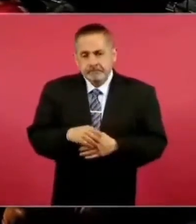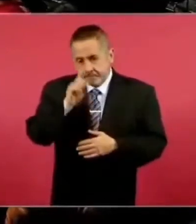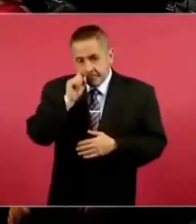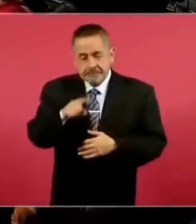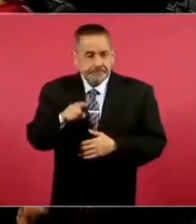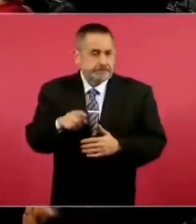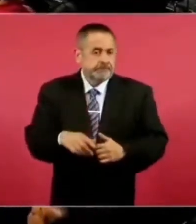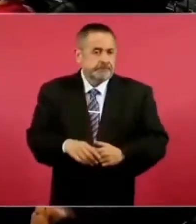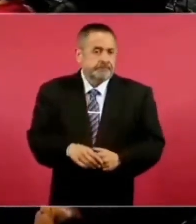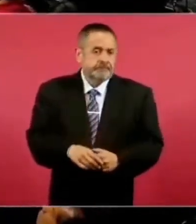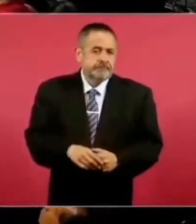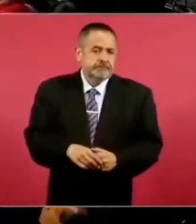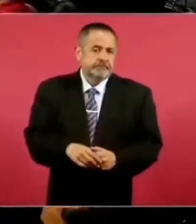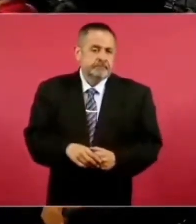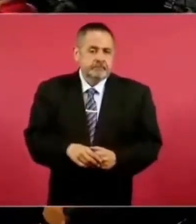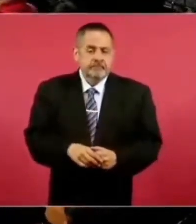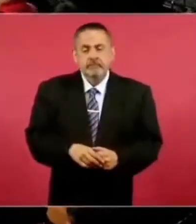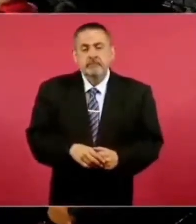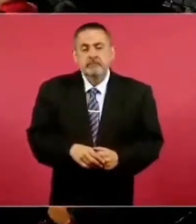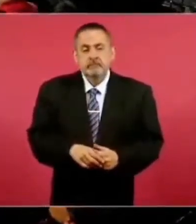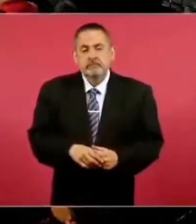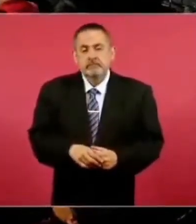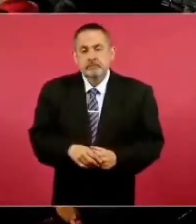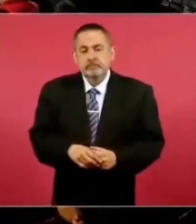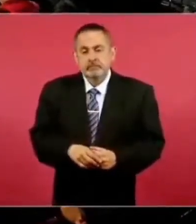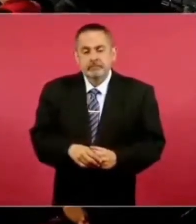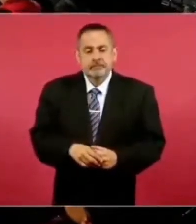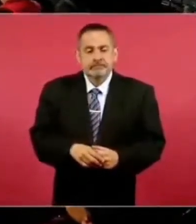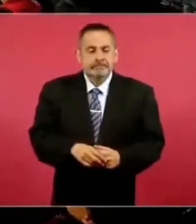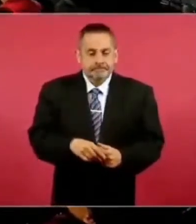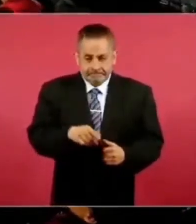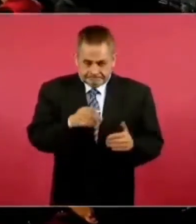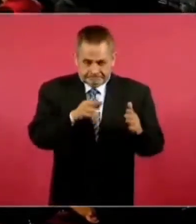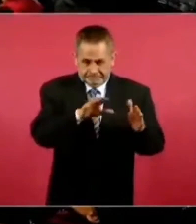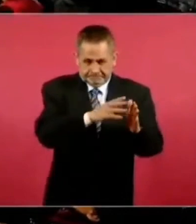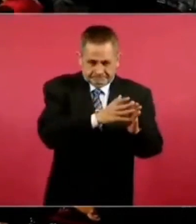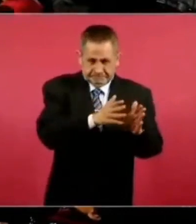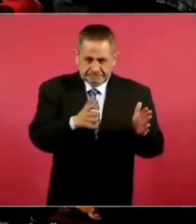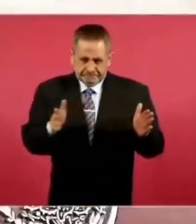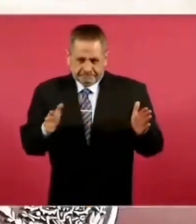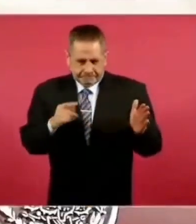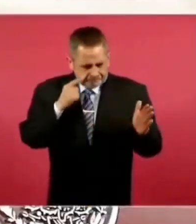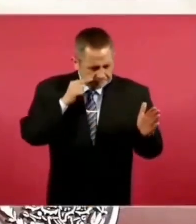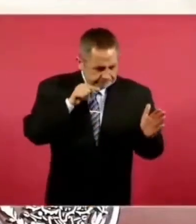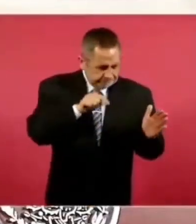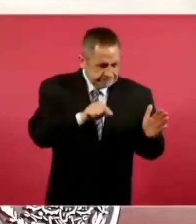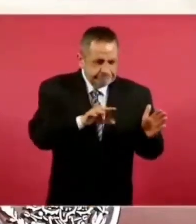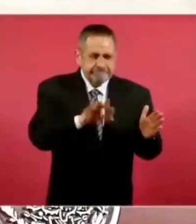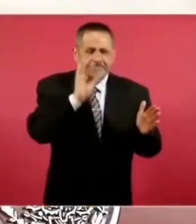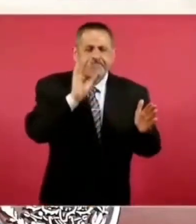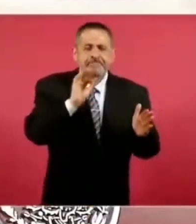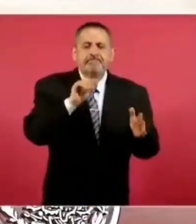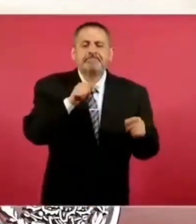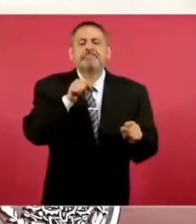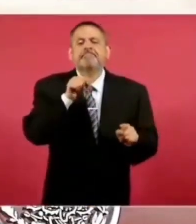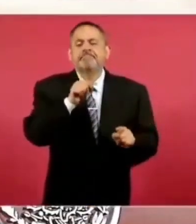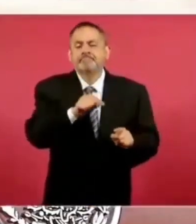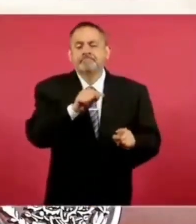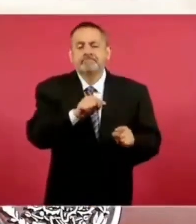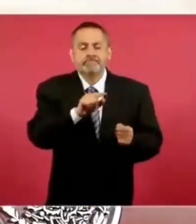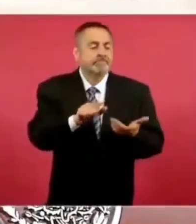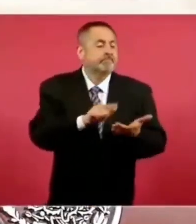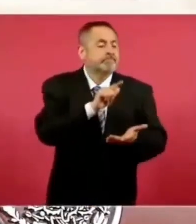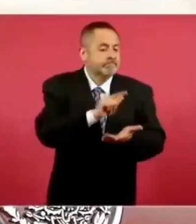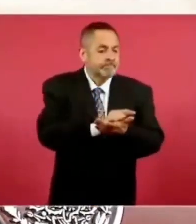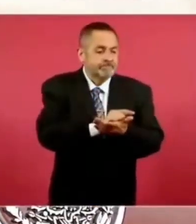la reforma para las